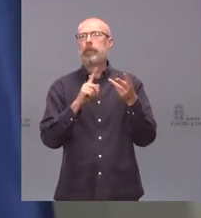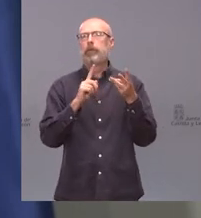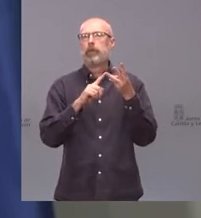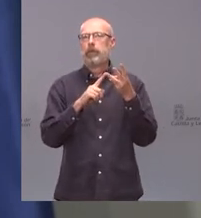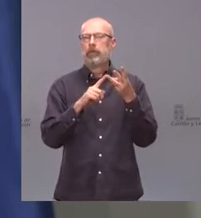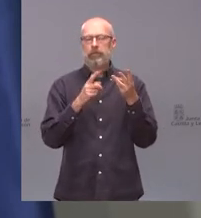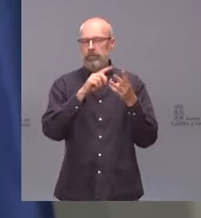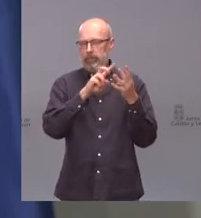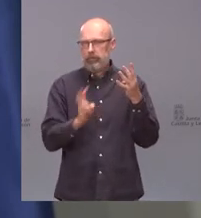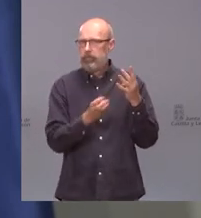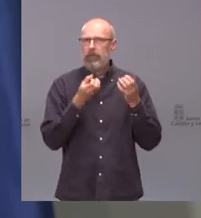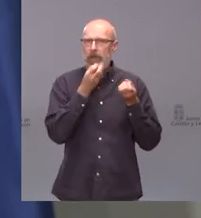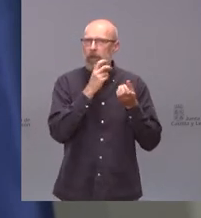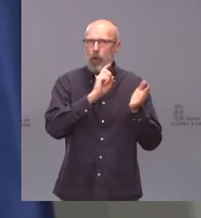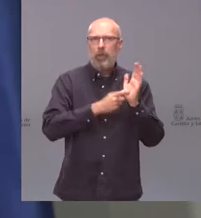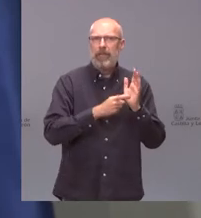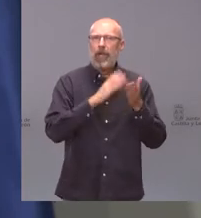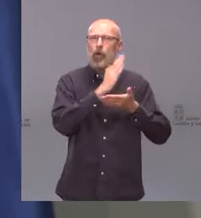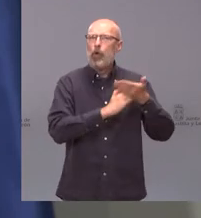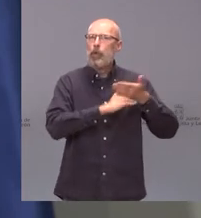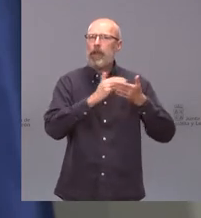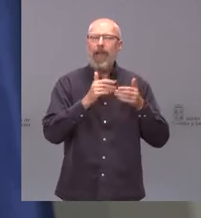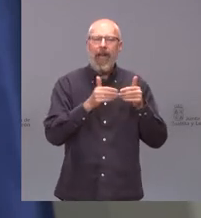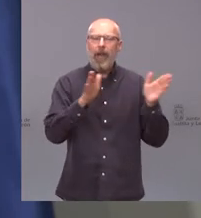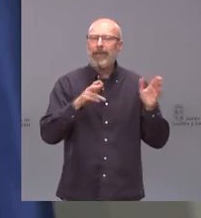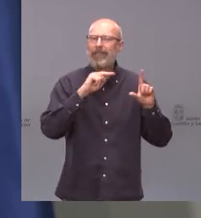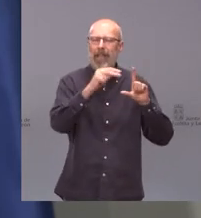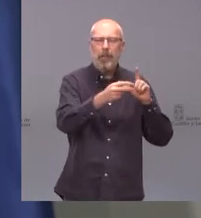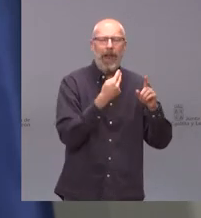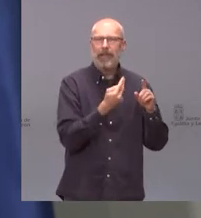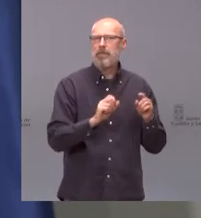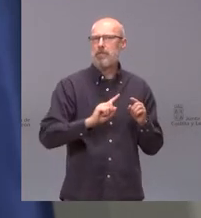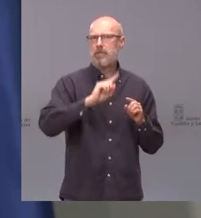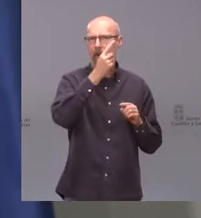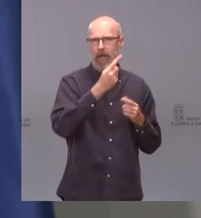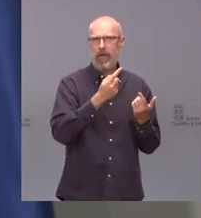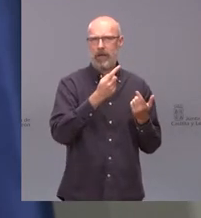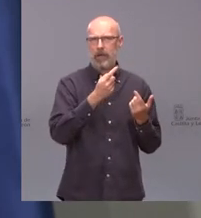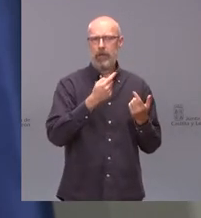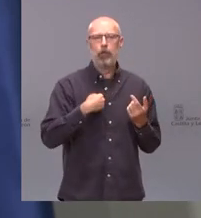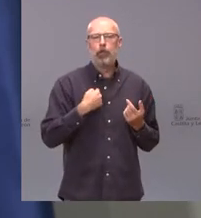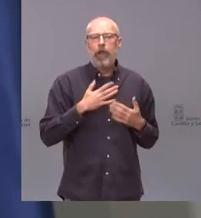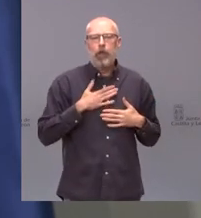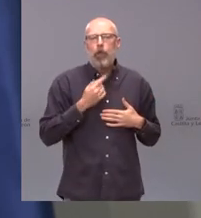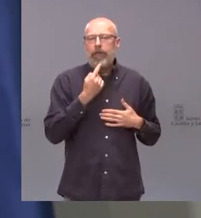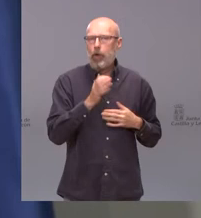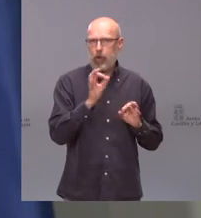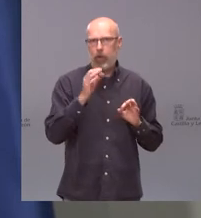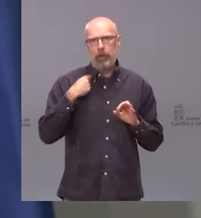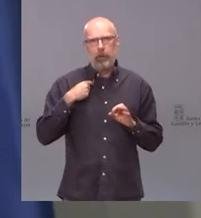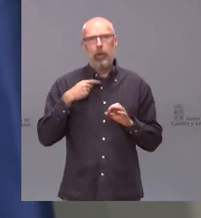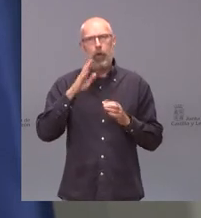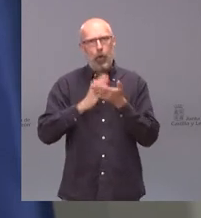más abierta más transparente no lo decimos nosotros lo dicen observadores independientes de todas las comunidades autónomas